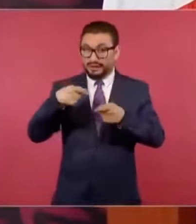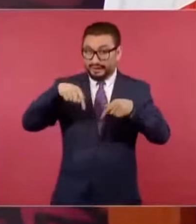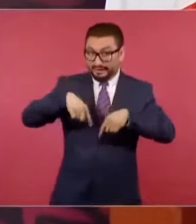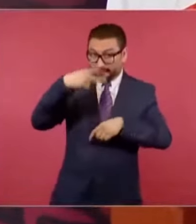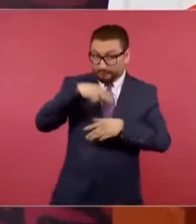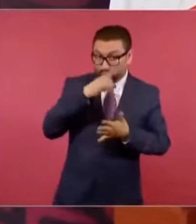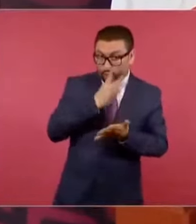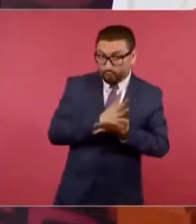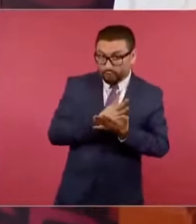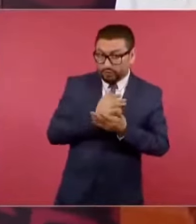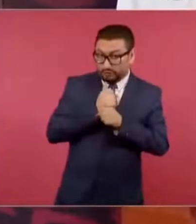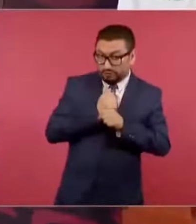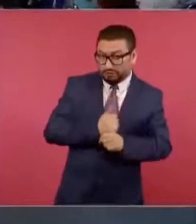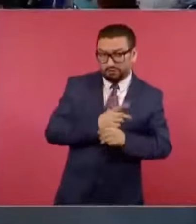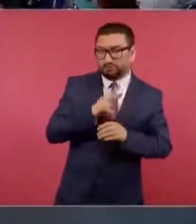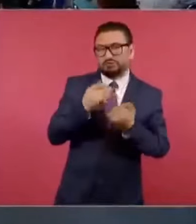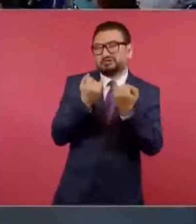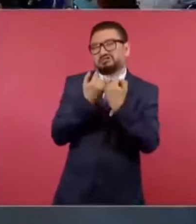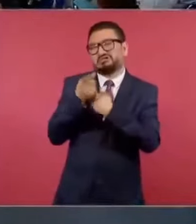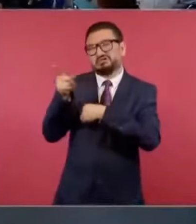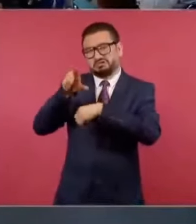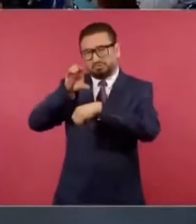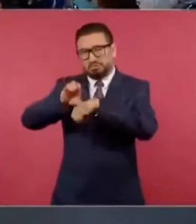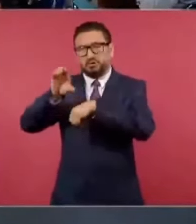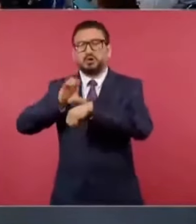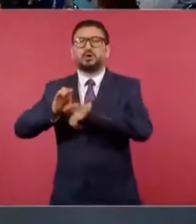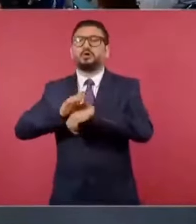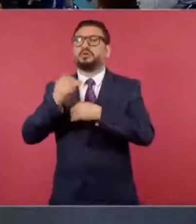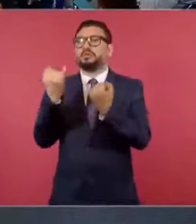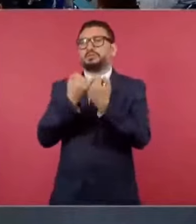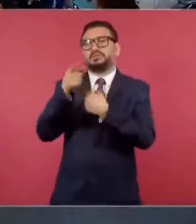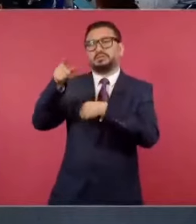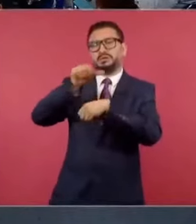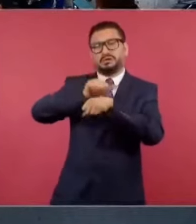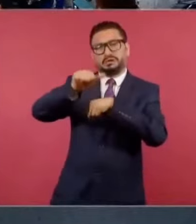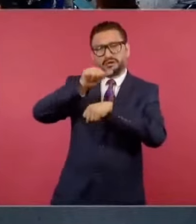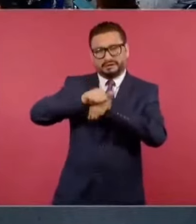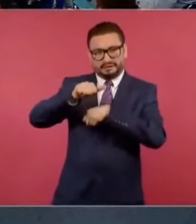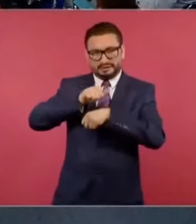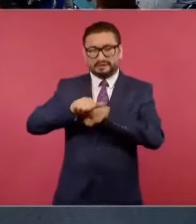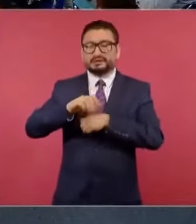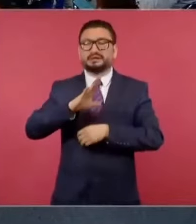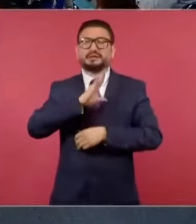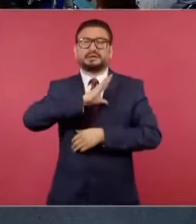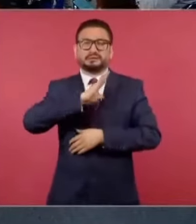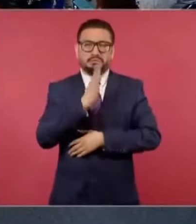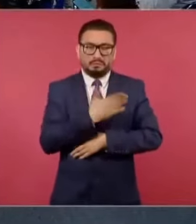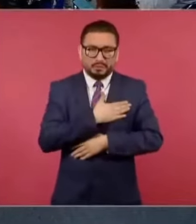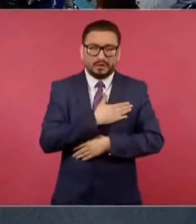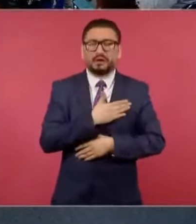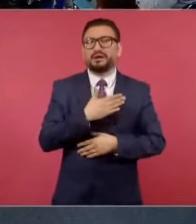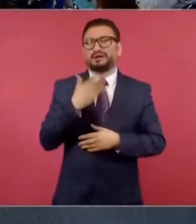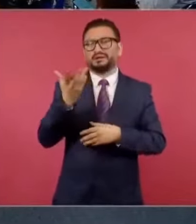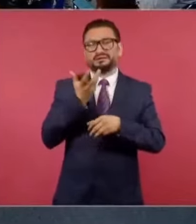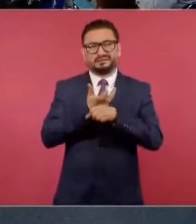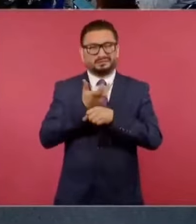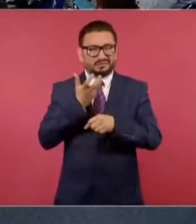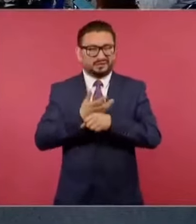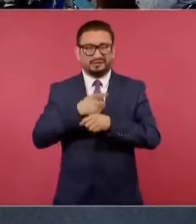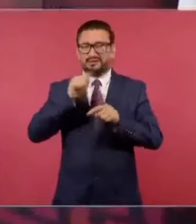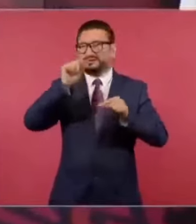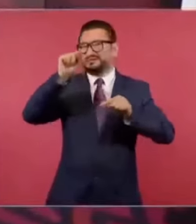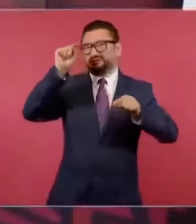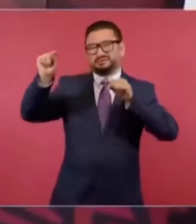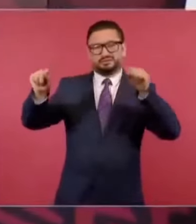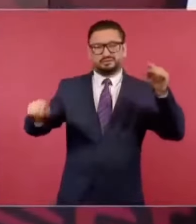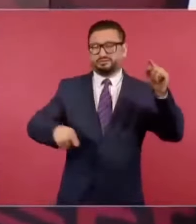México, sino en Colombia, en Argentina, en España, en Estados Unidos, en todos